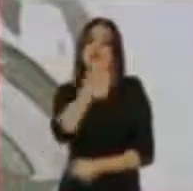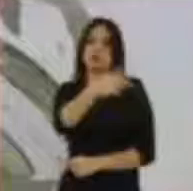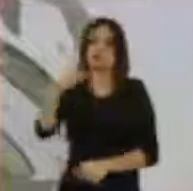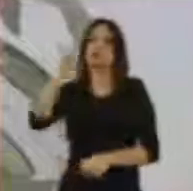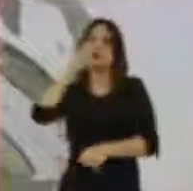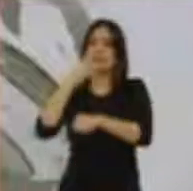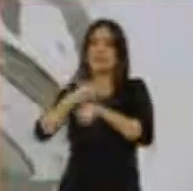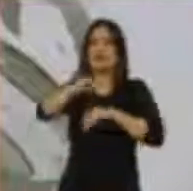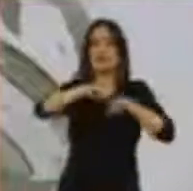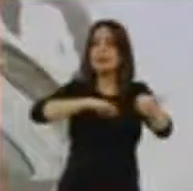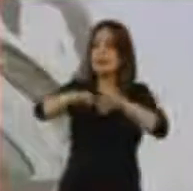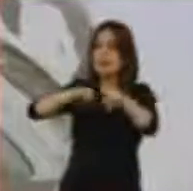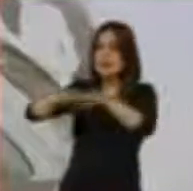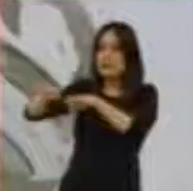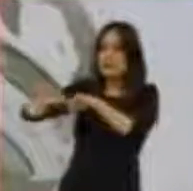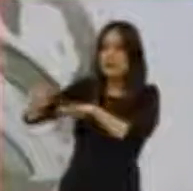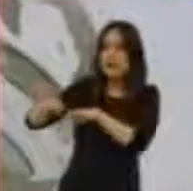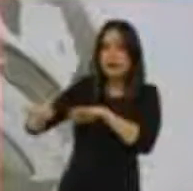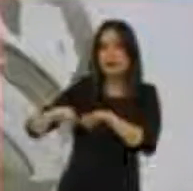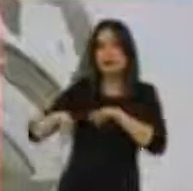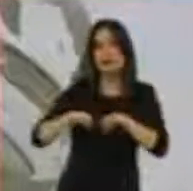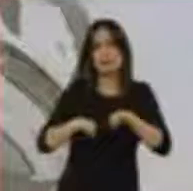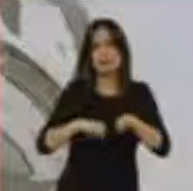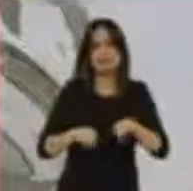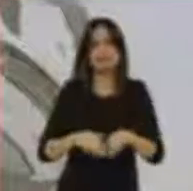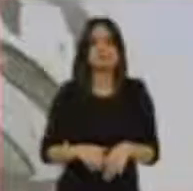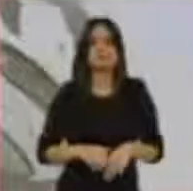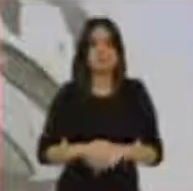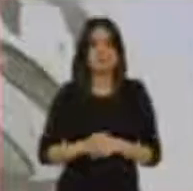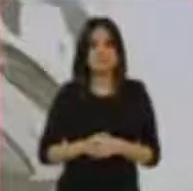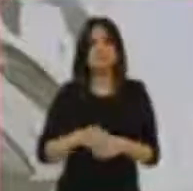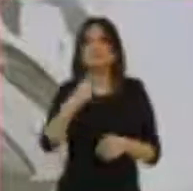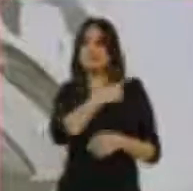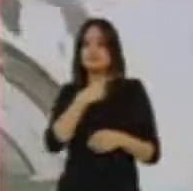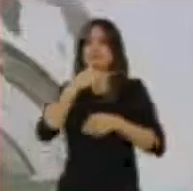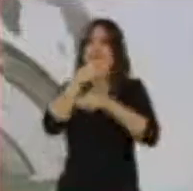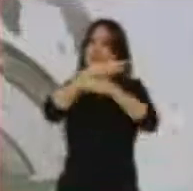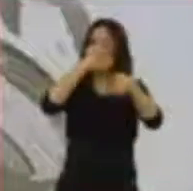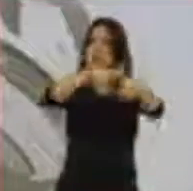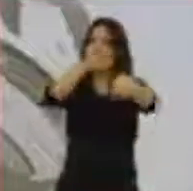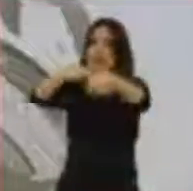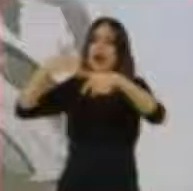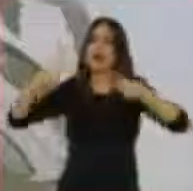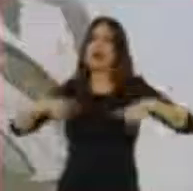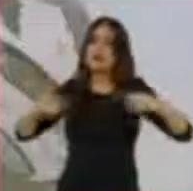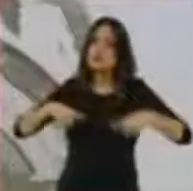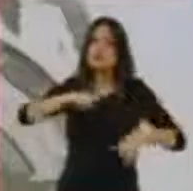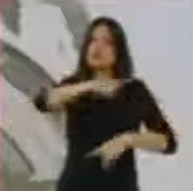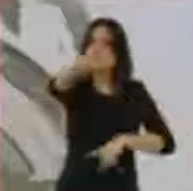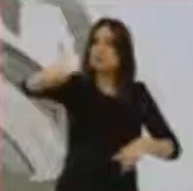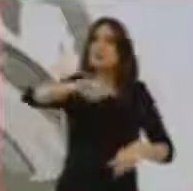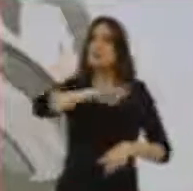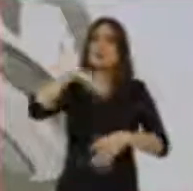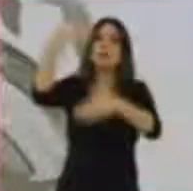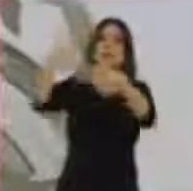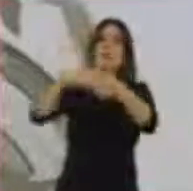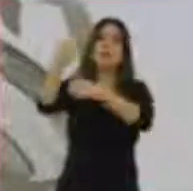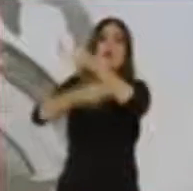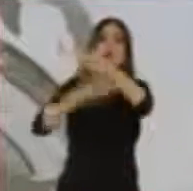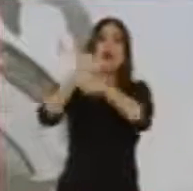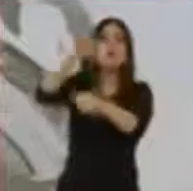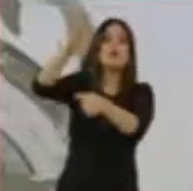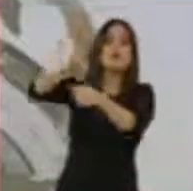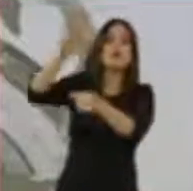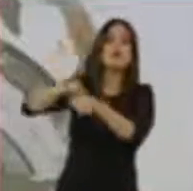realizan este tipo de de encuestas, y es informar a la población de las posibilidades que va a tener el próximo año,